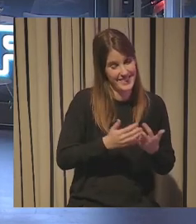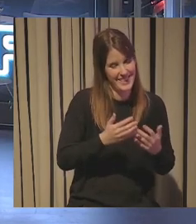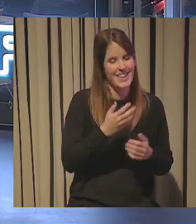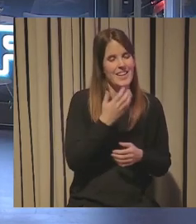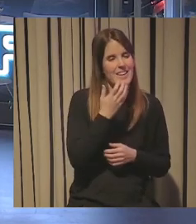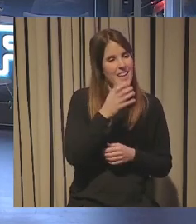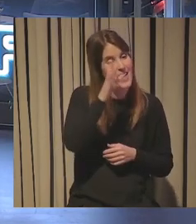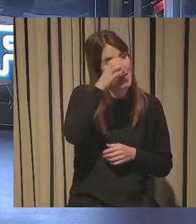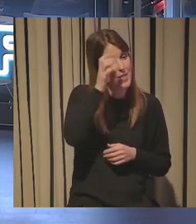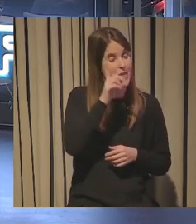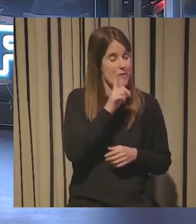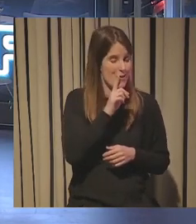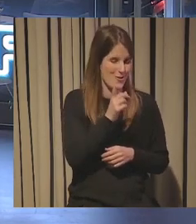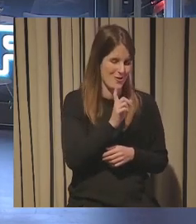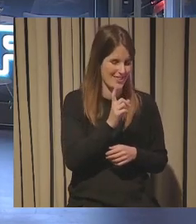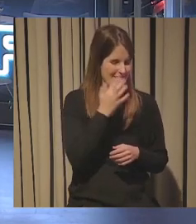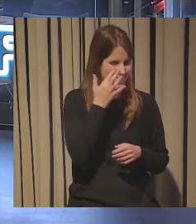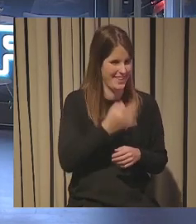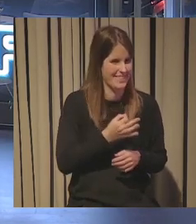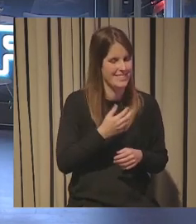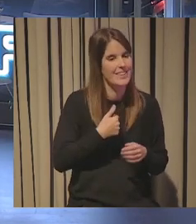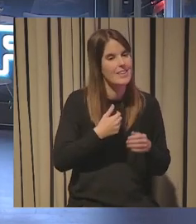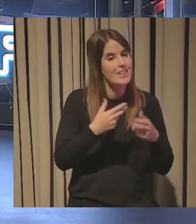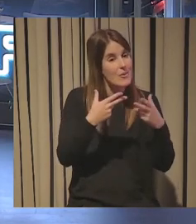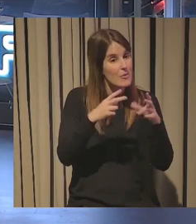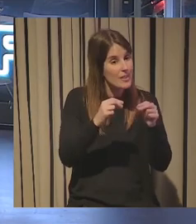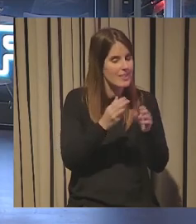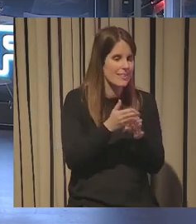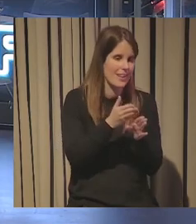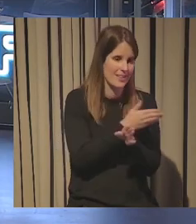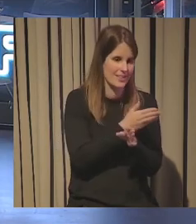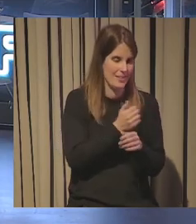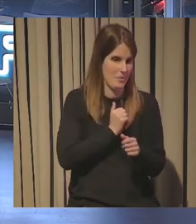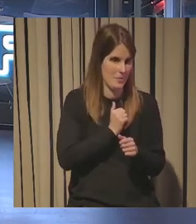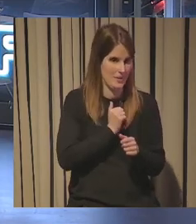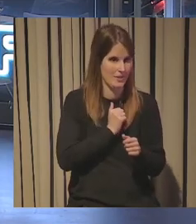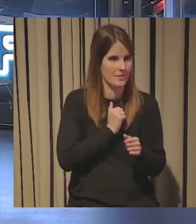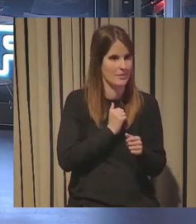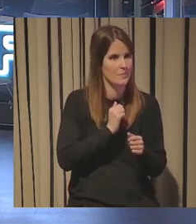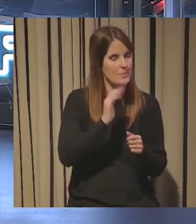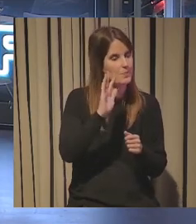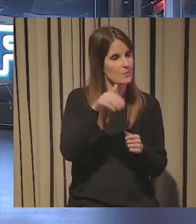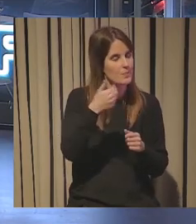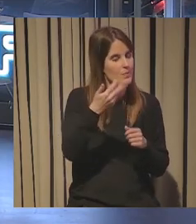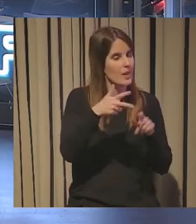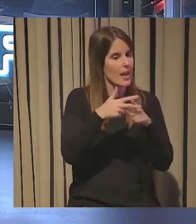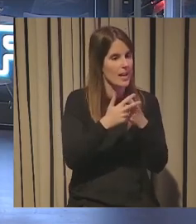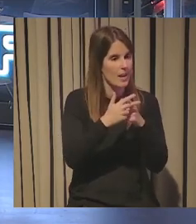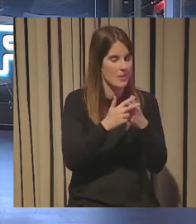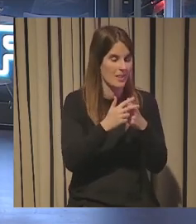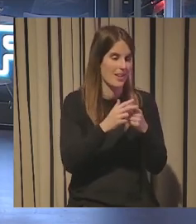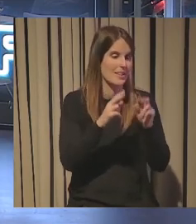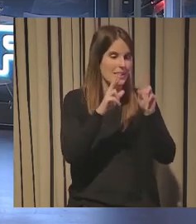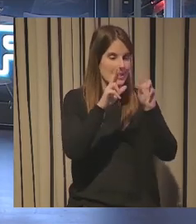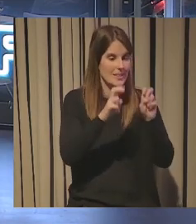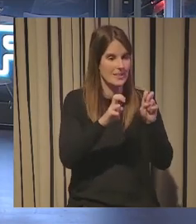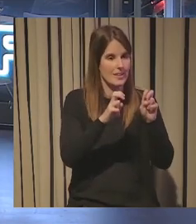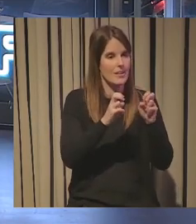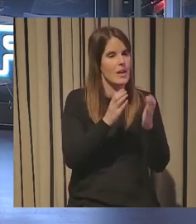ficción no lo sé sí que es verdad que antes de terminar así que me gustaría hemos tenido afuera una herramienta maravillosa que es el trendómetro